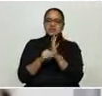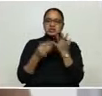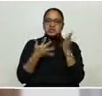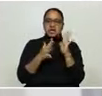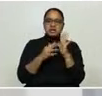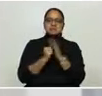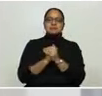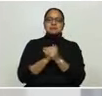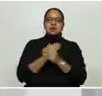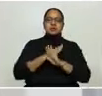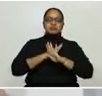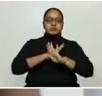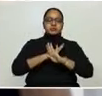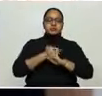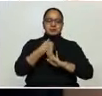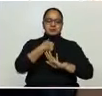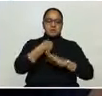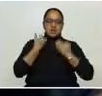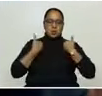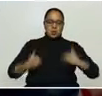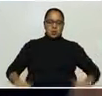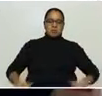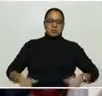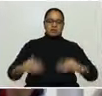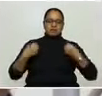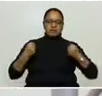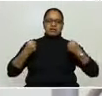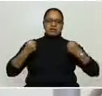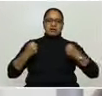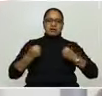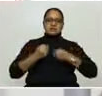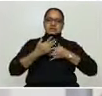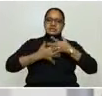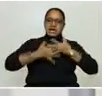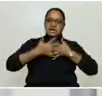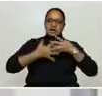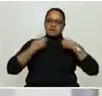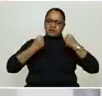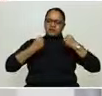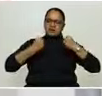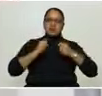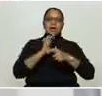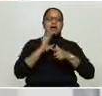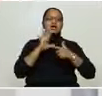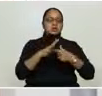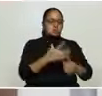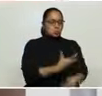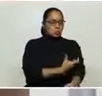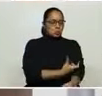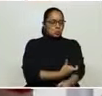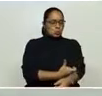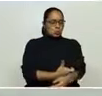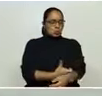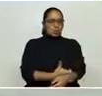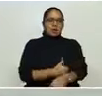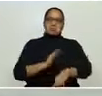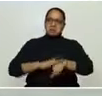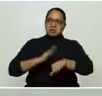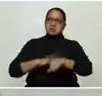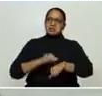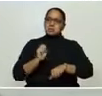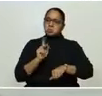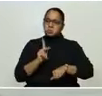defensas o de anticuerpos para combatir con las personas que están enfermas. Son más o menos los tres